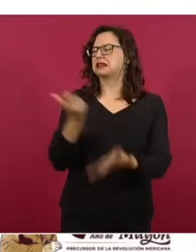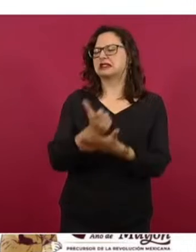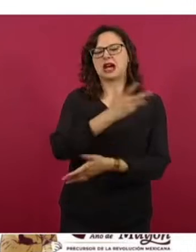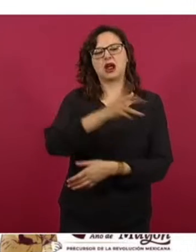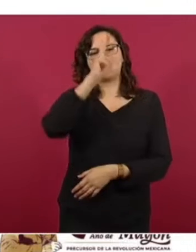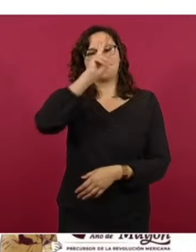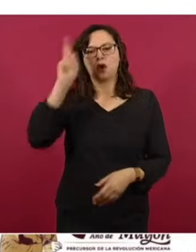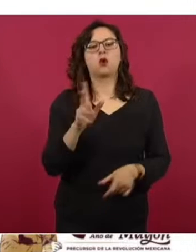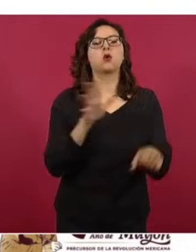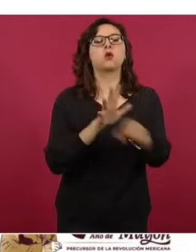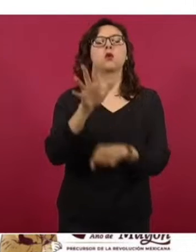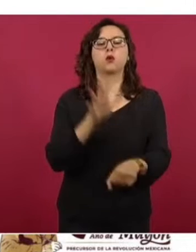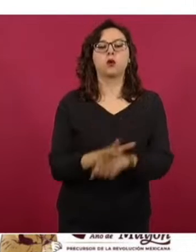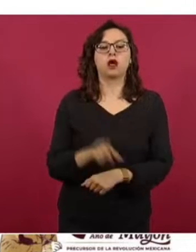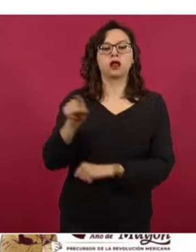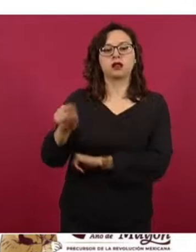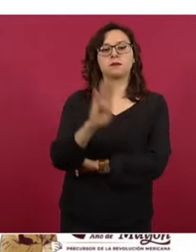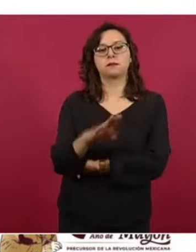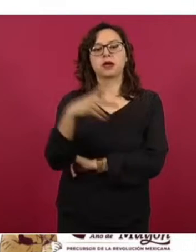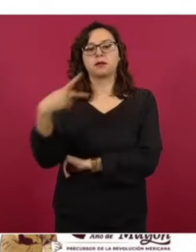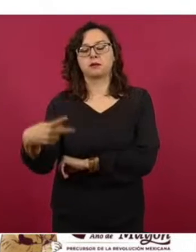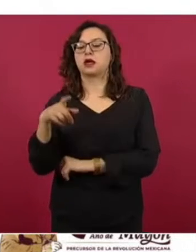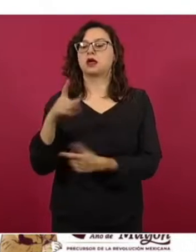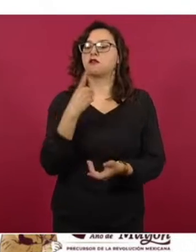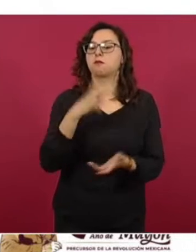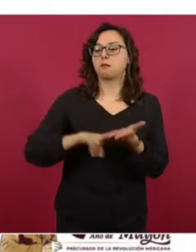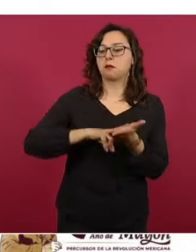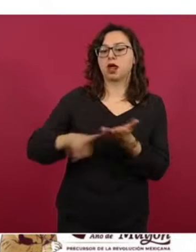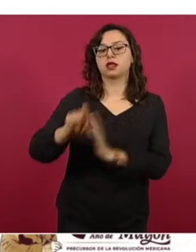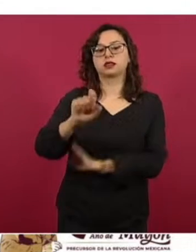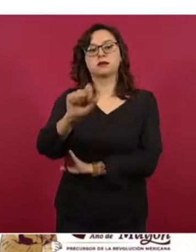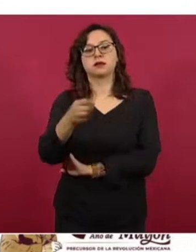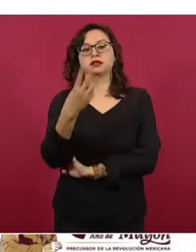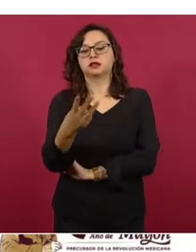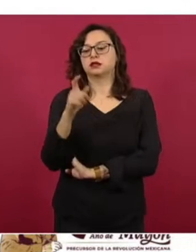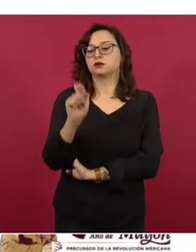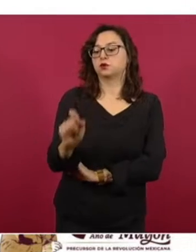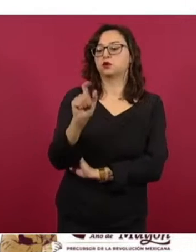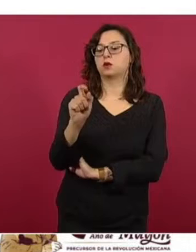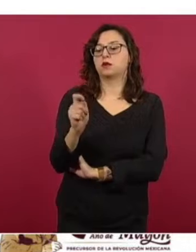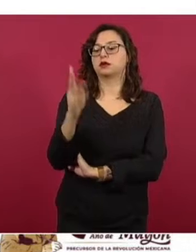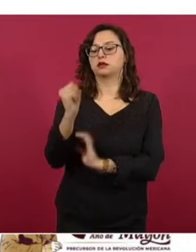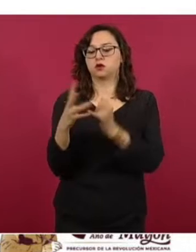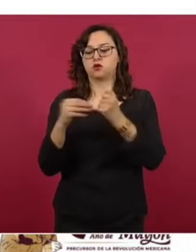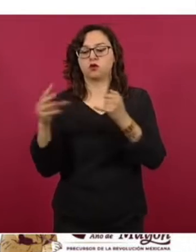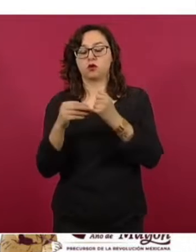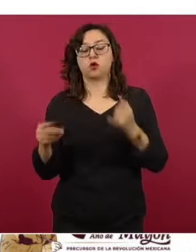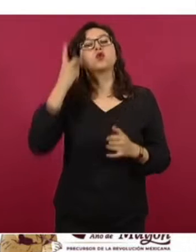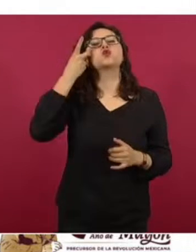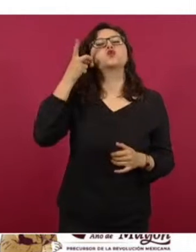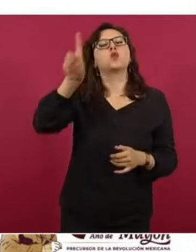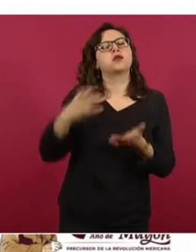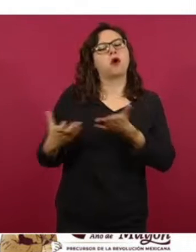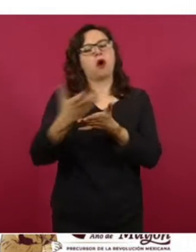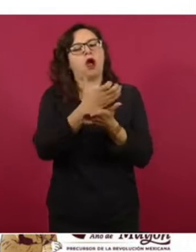es una gasolinera BP, 23 pesos con 29 centavos el precio al público, tres pesos